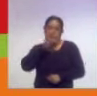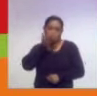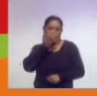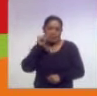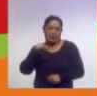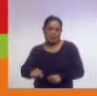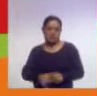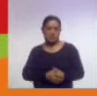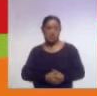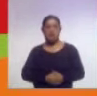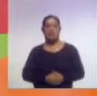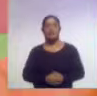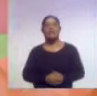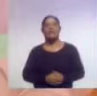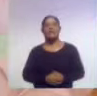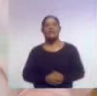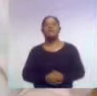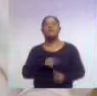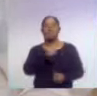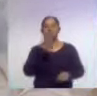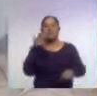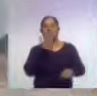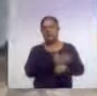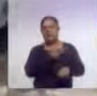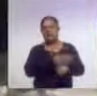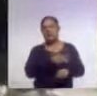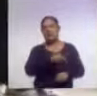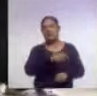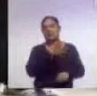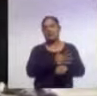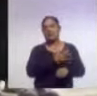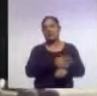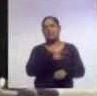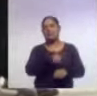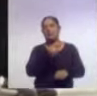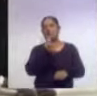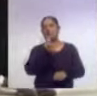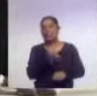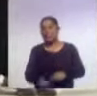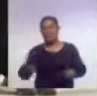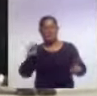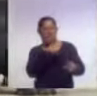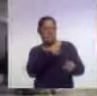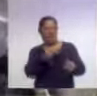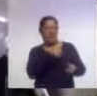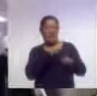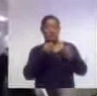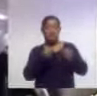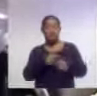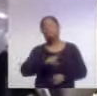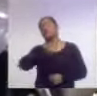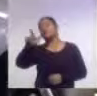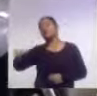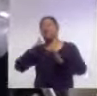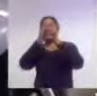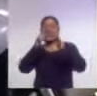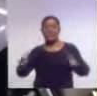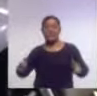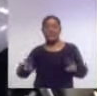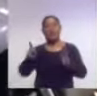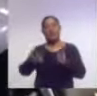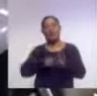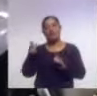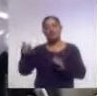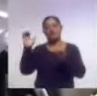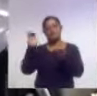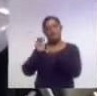este, donde había muchos castigos y a los pequeños, pues, se les maltrataba mucho. En Francia se retoma el tema del matrimonio.